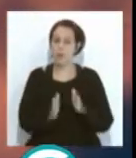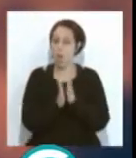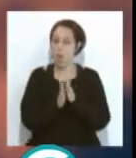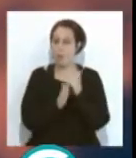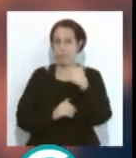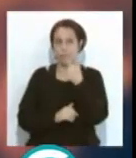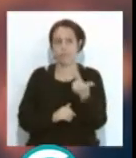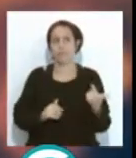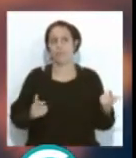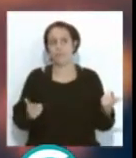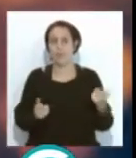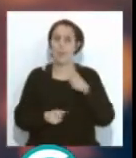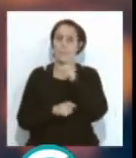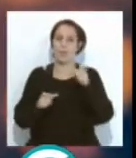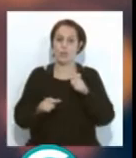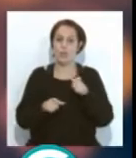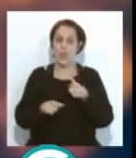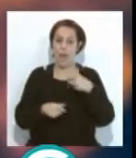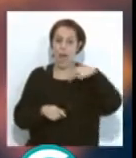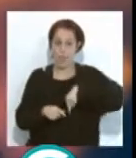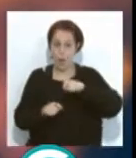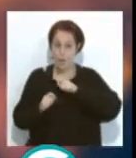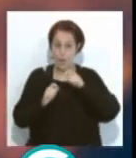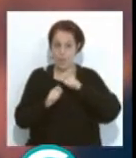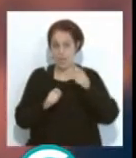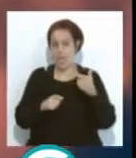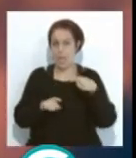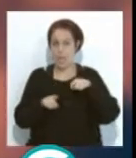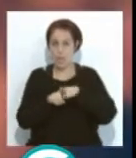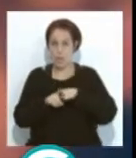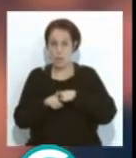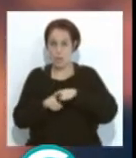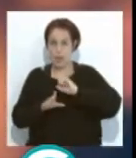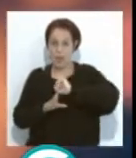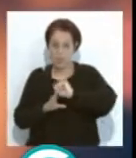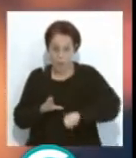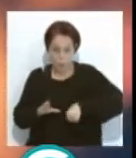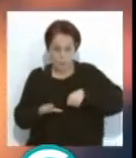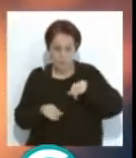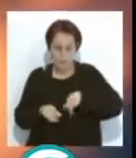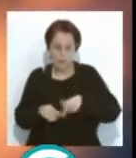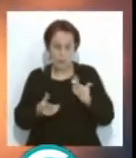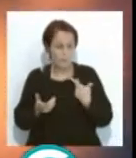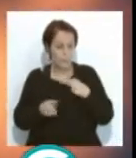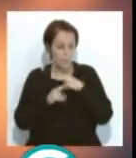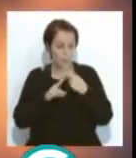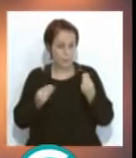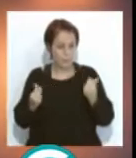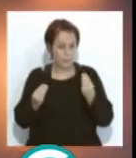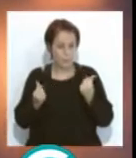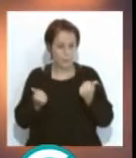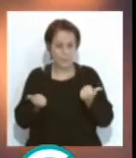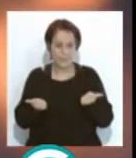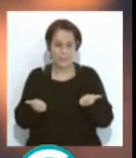¿Cómo decís la gente del foso? Calabozo, ¿no? O sea, guillotina, ¿no? ¿Cómo se llama lo que hay? A no me sale ahora.